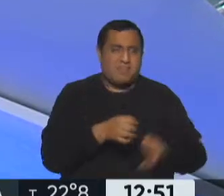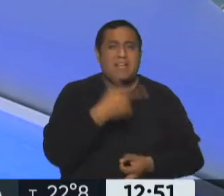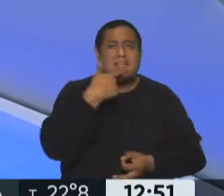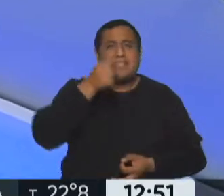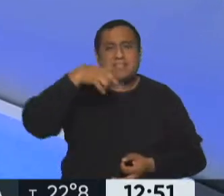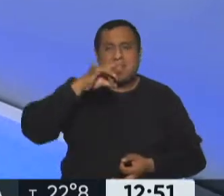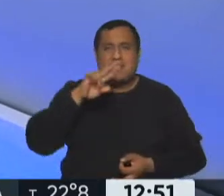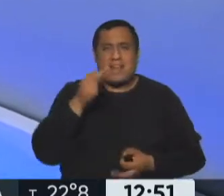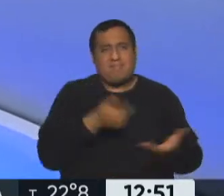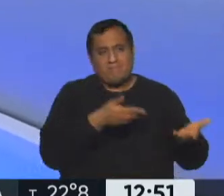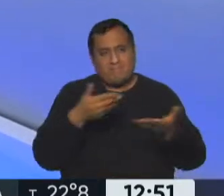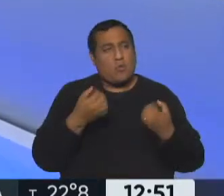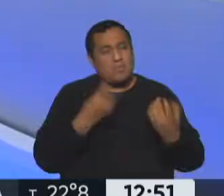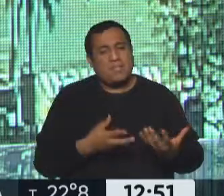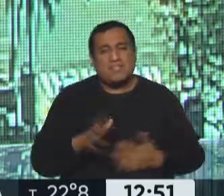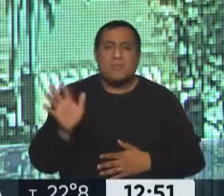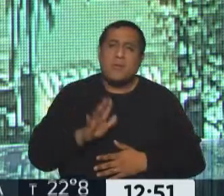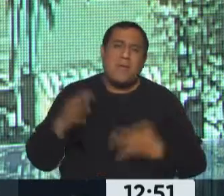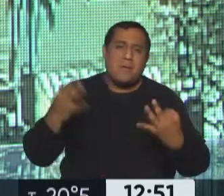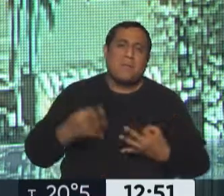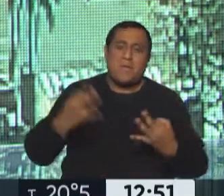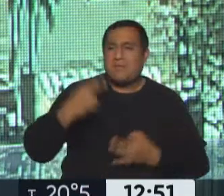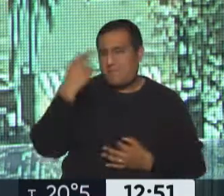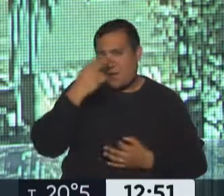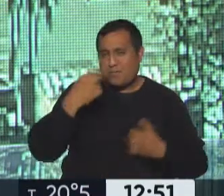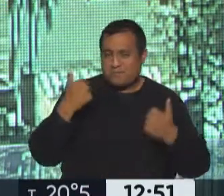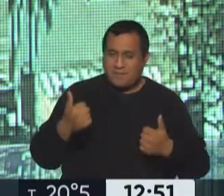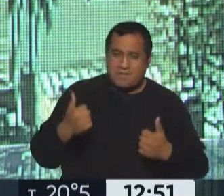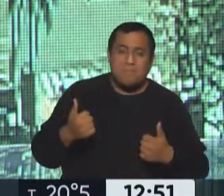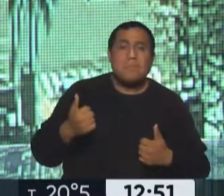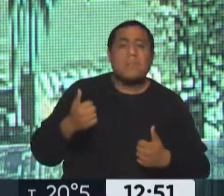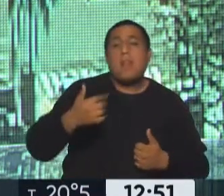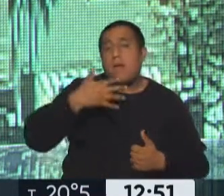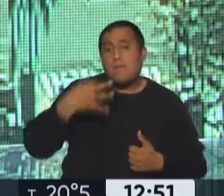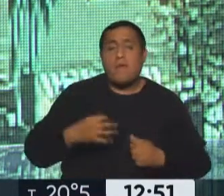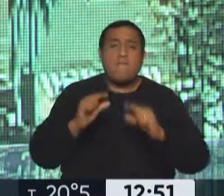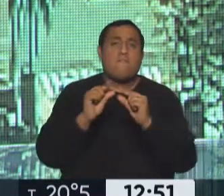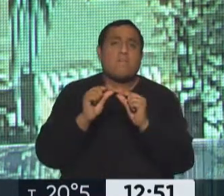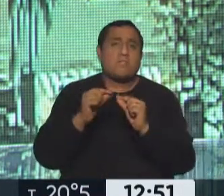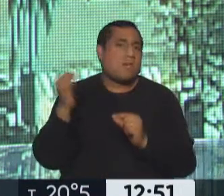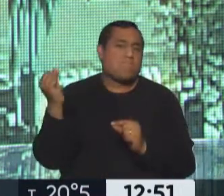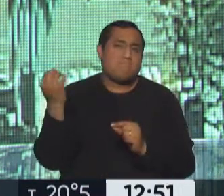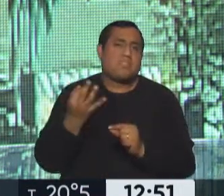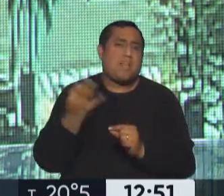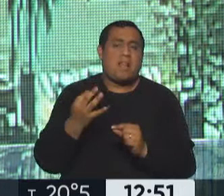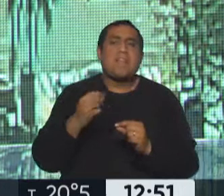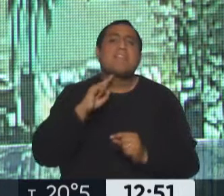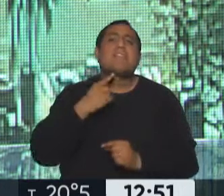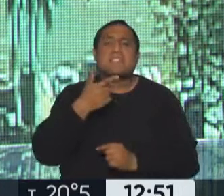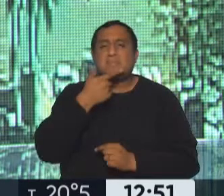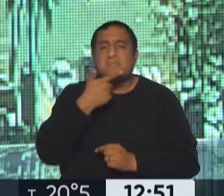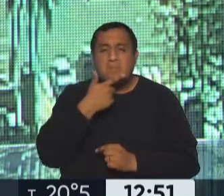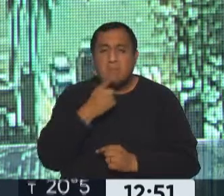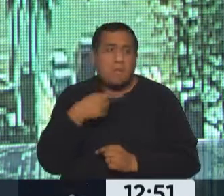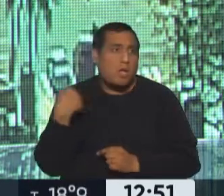Ceballos. ¿Cómo estás, Sandra? Hola, muy bien. Hola, Vero, ¿qué tal? Bueno, la verdad que es una fecha muy especial, 13 de septiembre, para todos los que